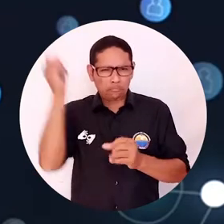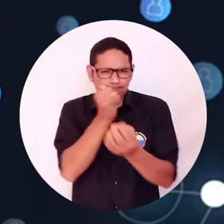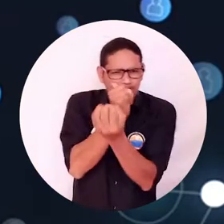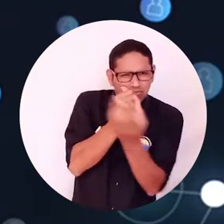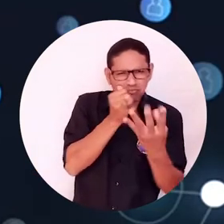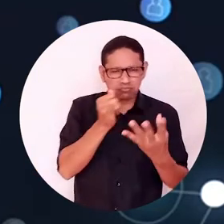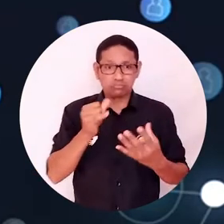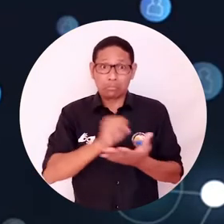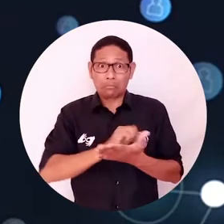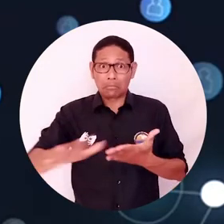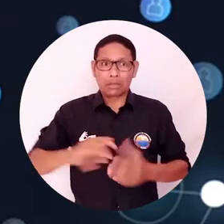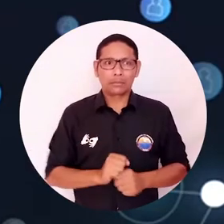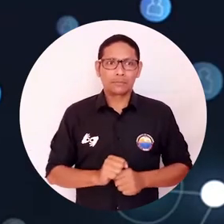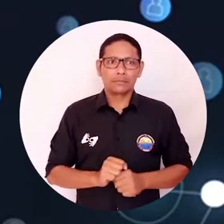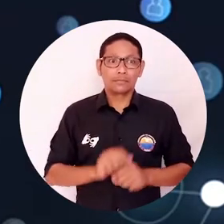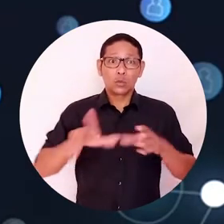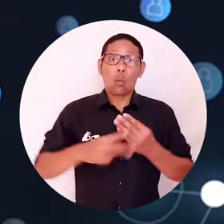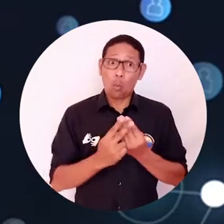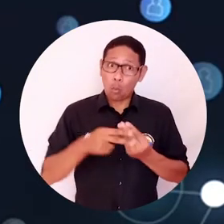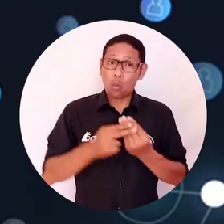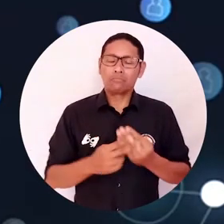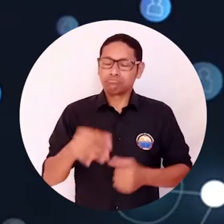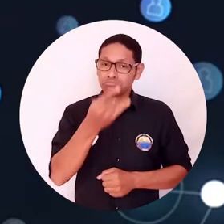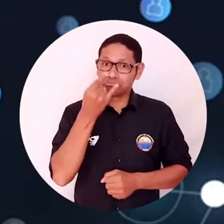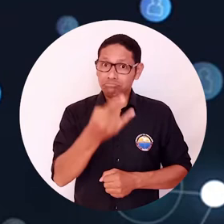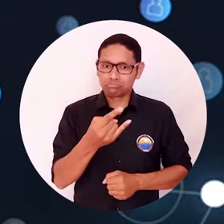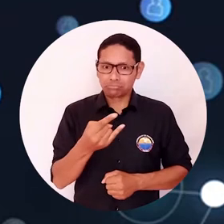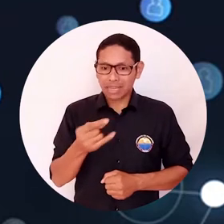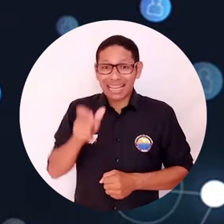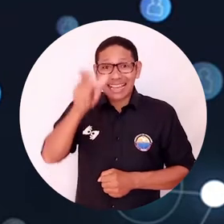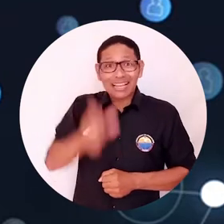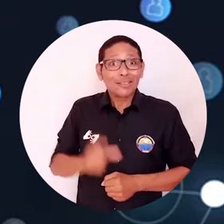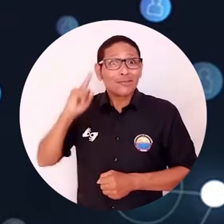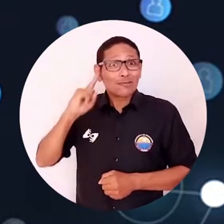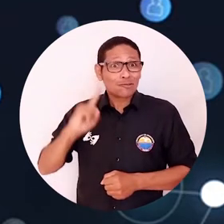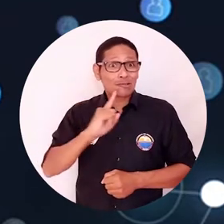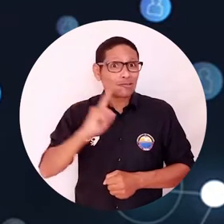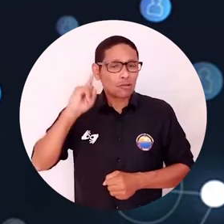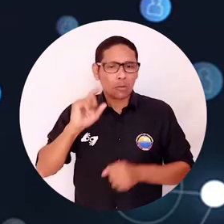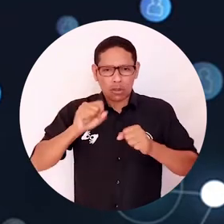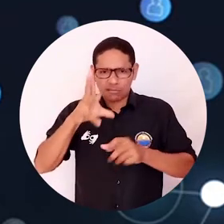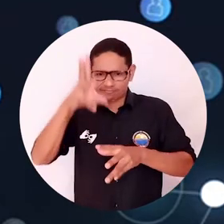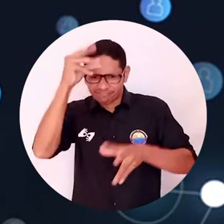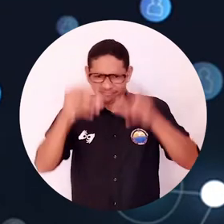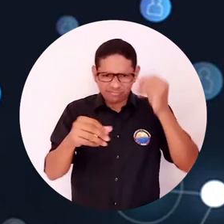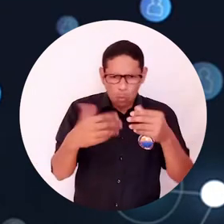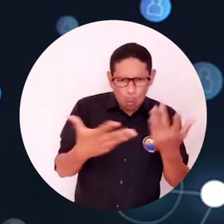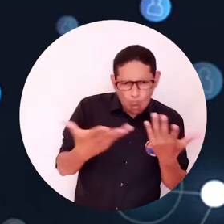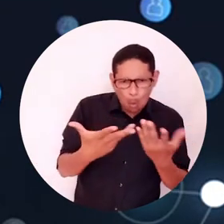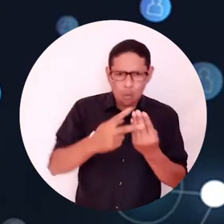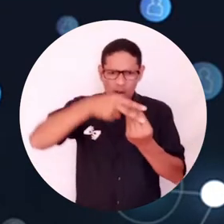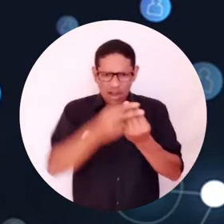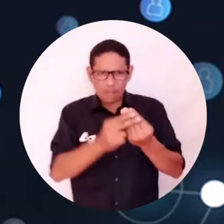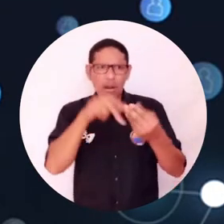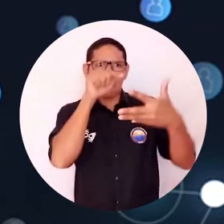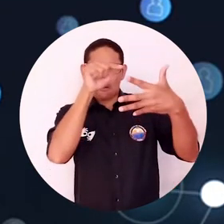sea una herramienta interesante para que las personas con esta condición puedan aprender a utilizar Screencast